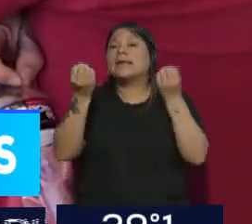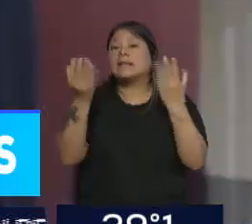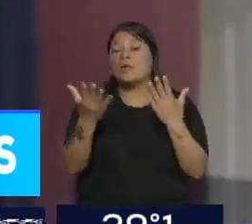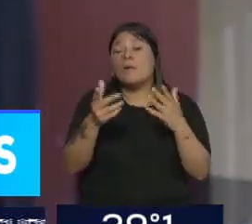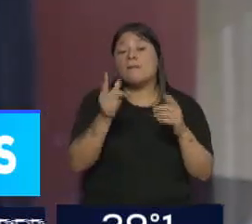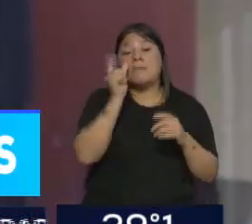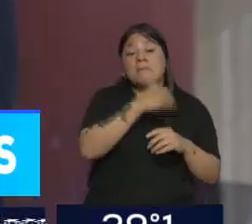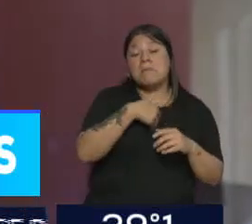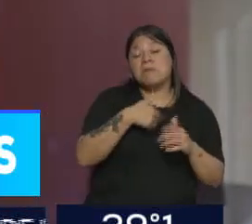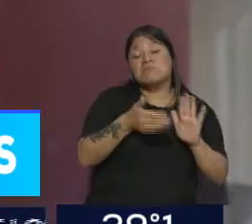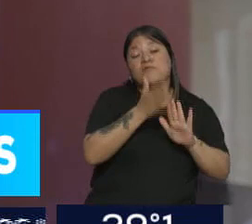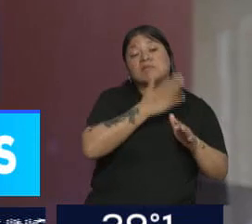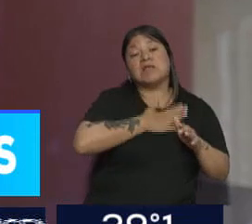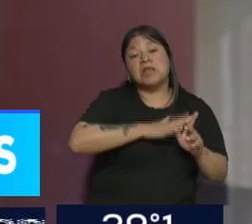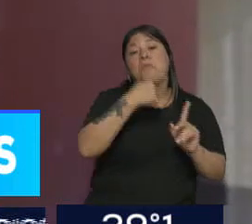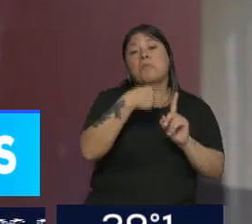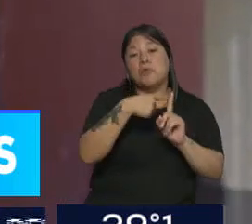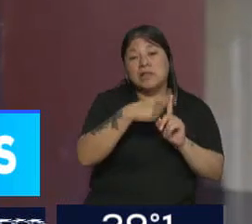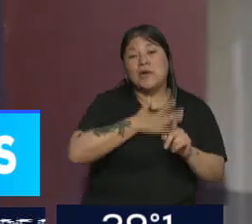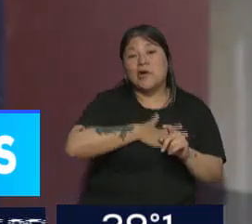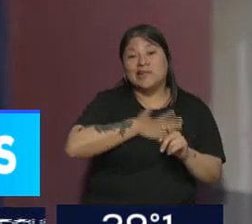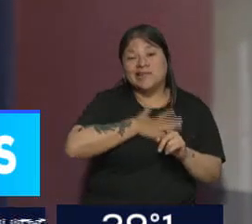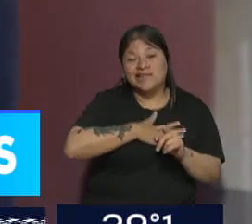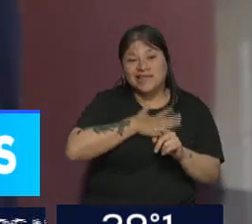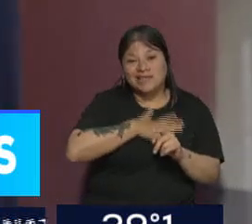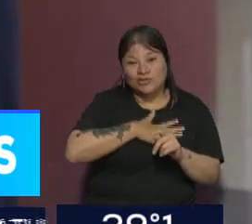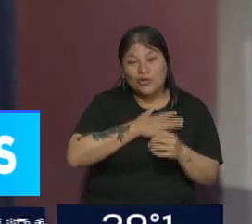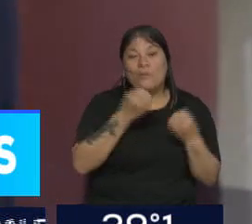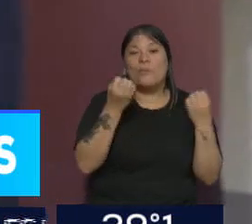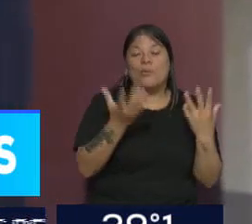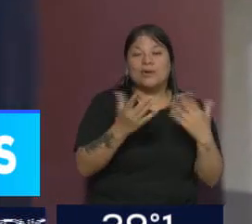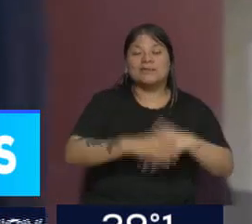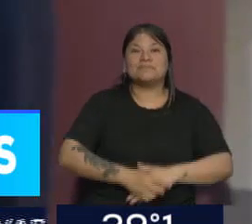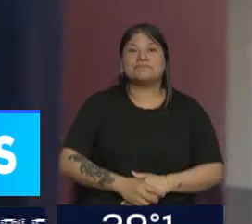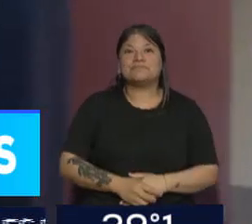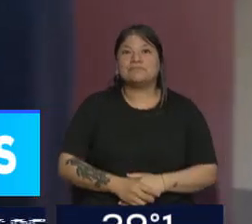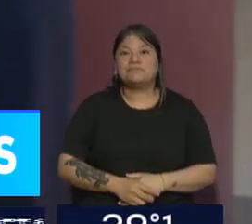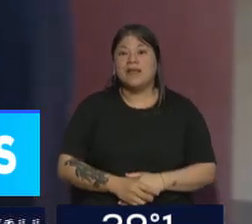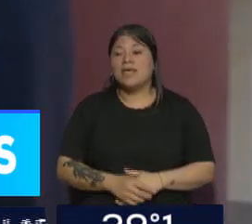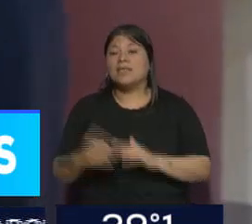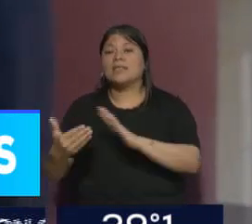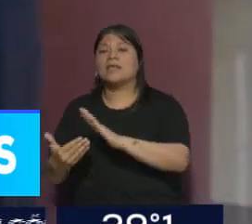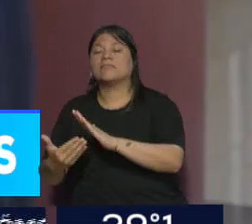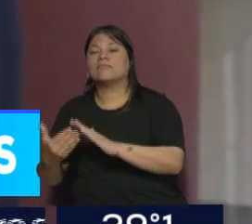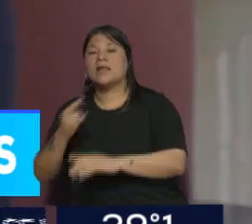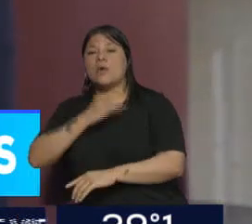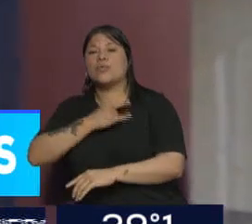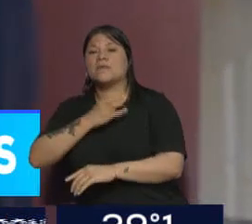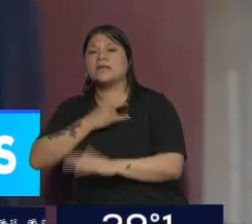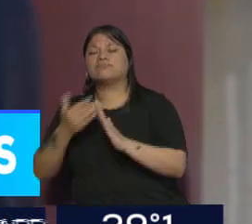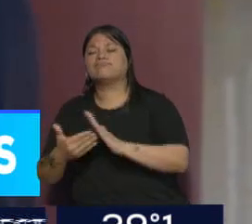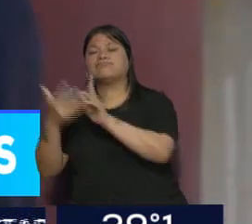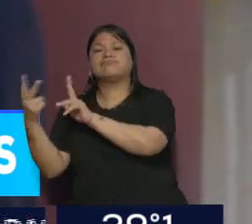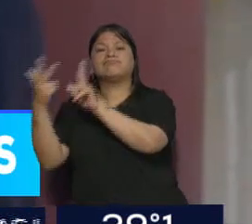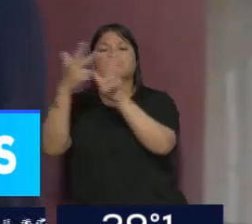positivo, se fueron tranquilos, se fueron contentos de lo que fue esta reunión porque, ¿qué dijeron desde la universidad? Que van a intentar